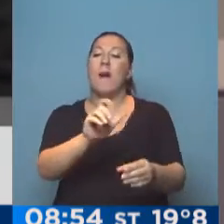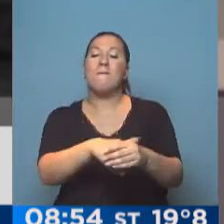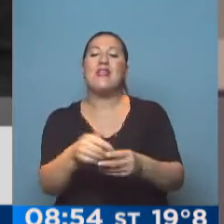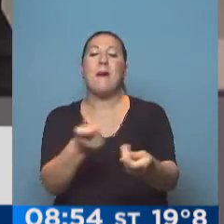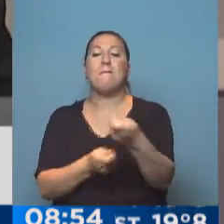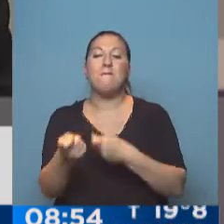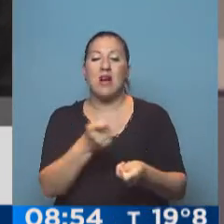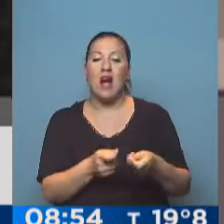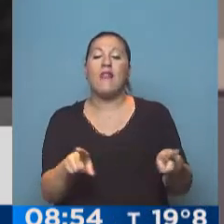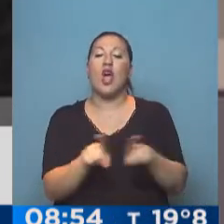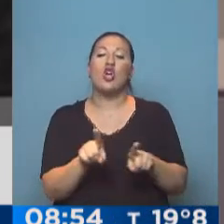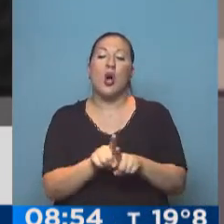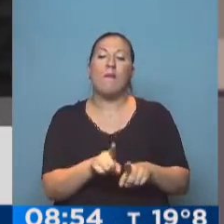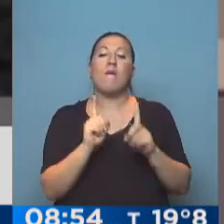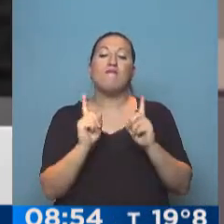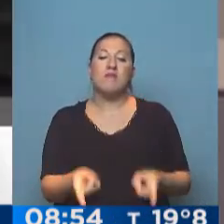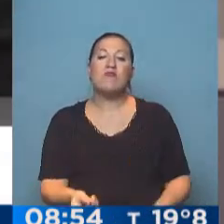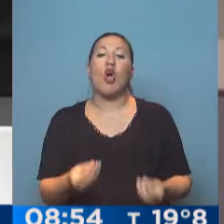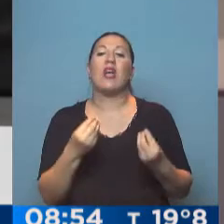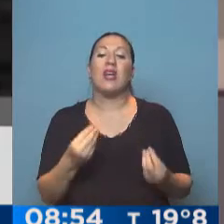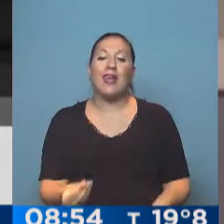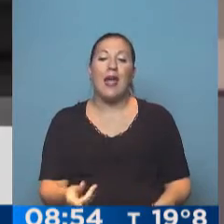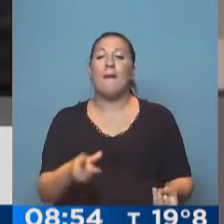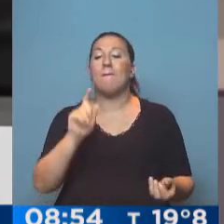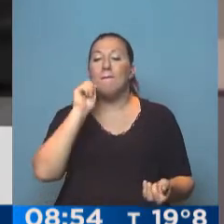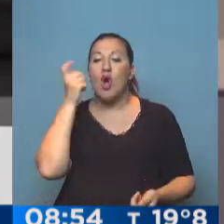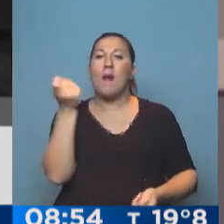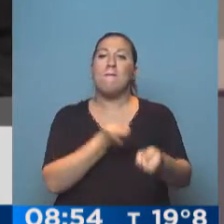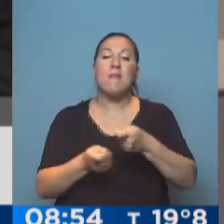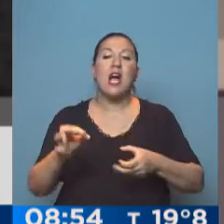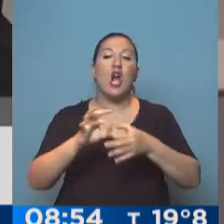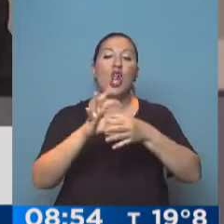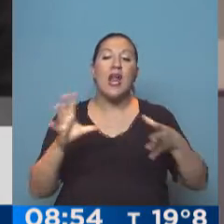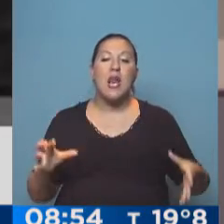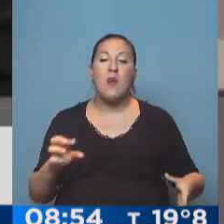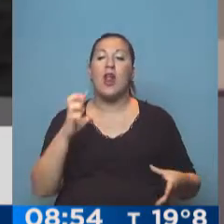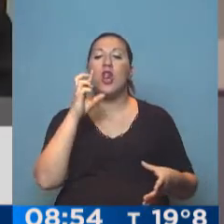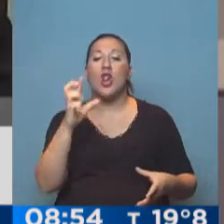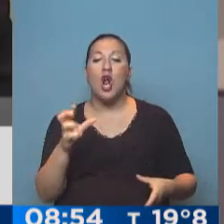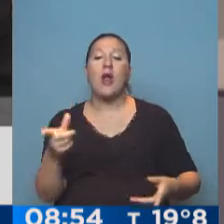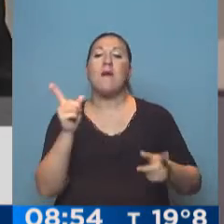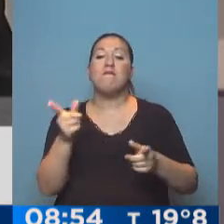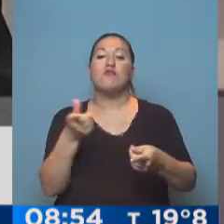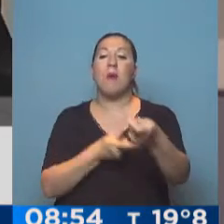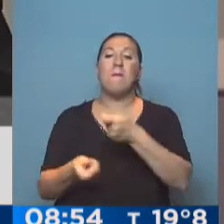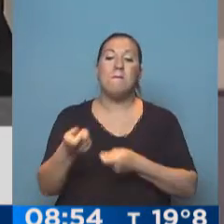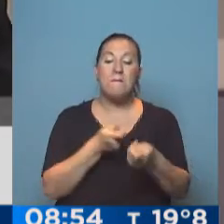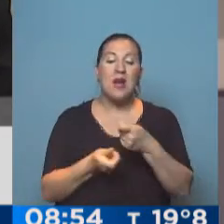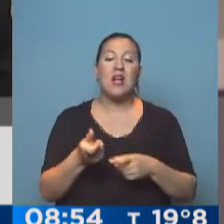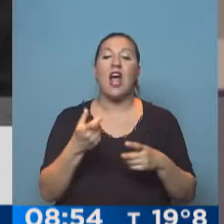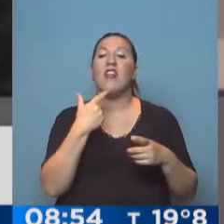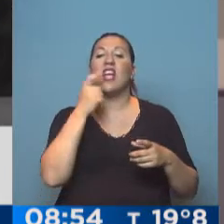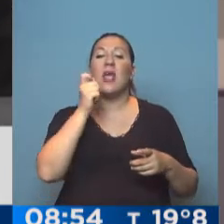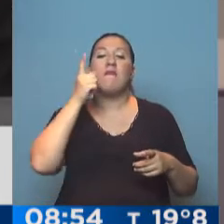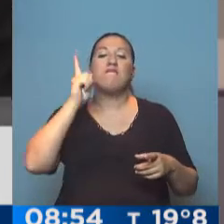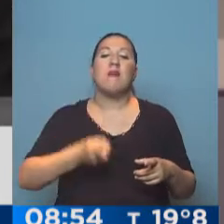alimentando esta teoría de que lo mejor es un mercado libre de cambios y que sea el mercado quien decida el valor del